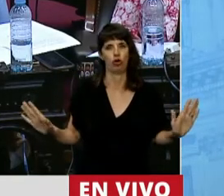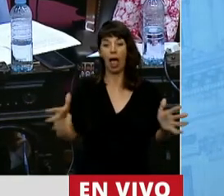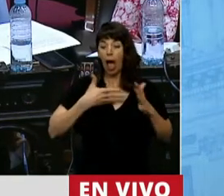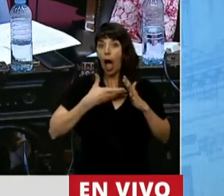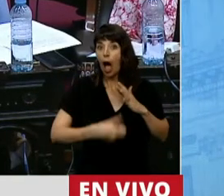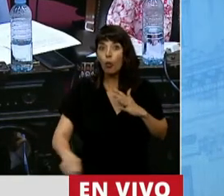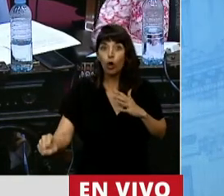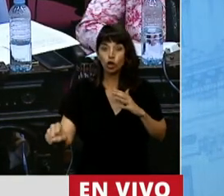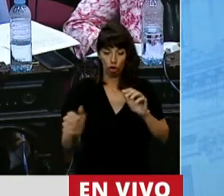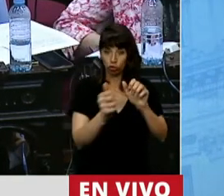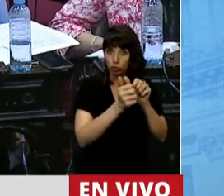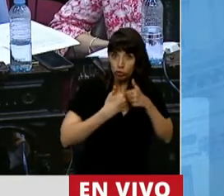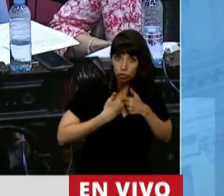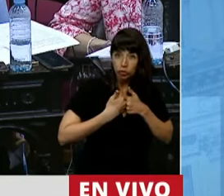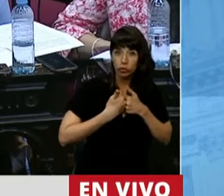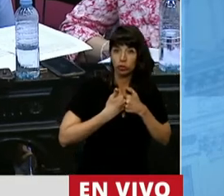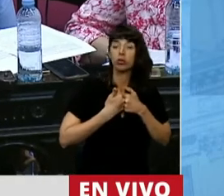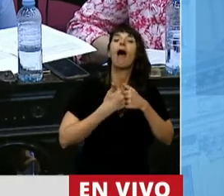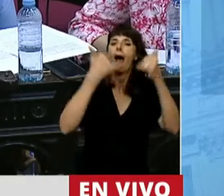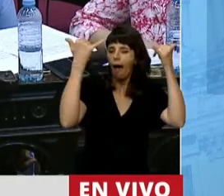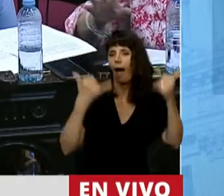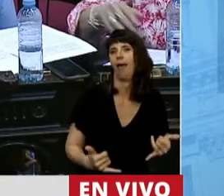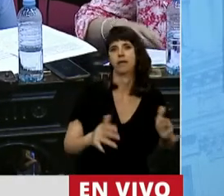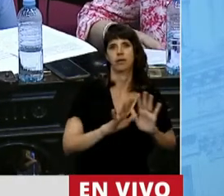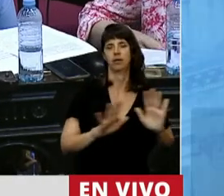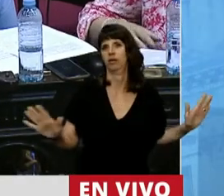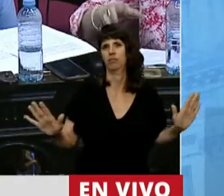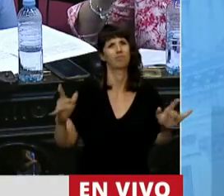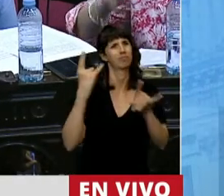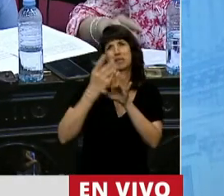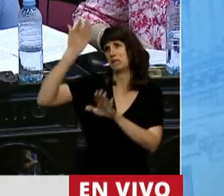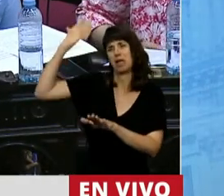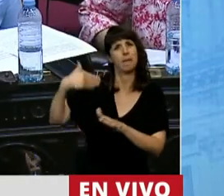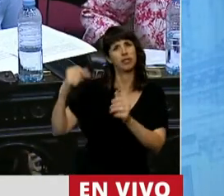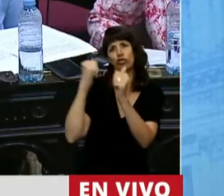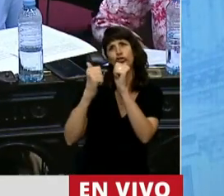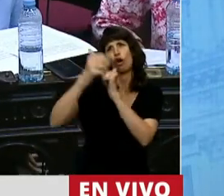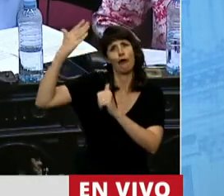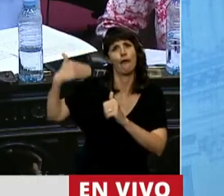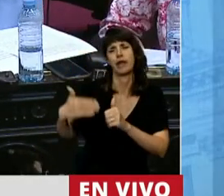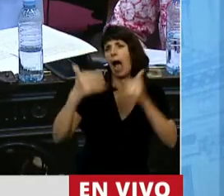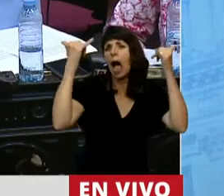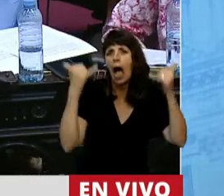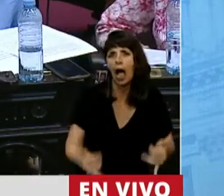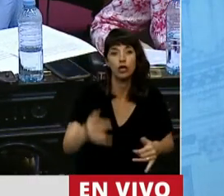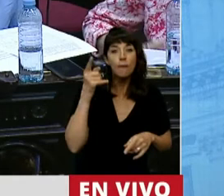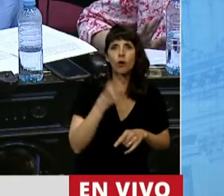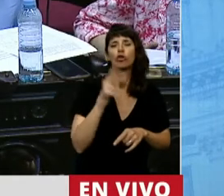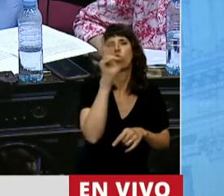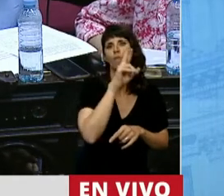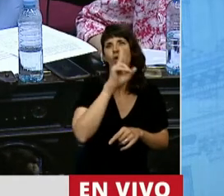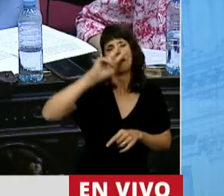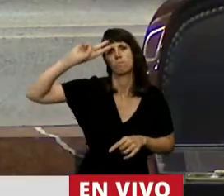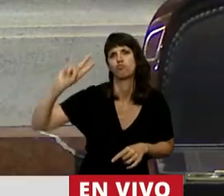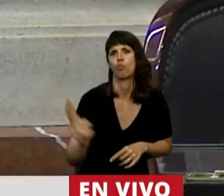los abortos, ocurren. Ocurren desde siempre y se cobran las vidas de las mujeres.